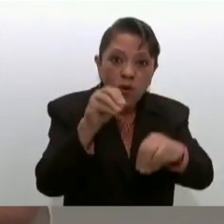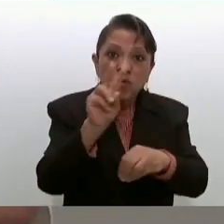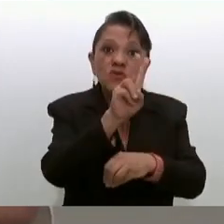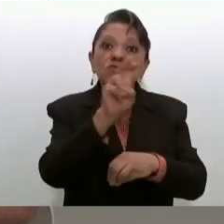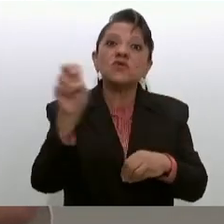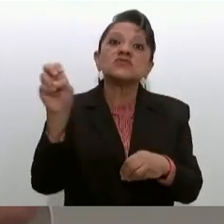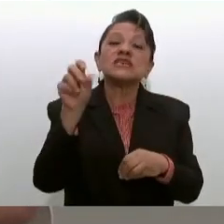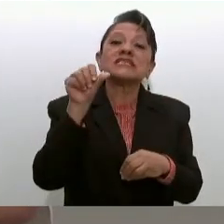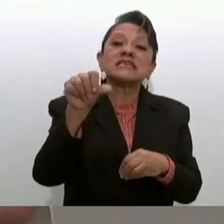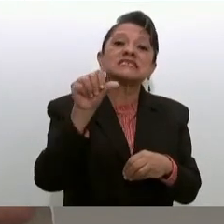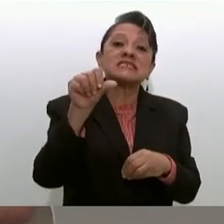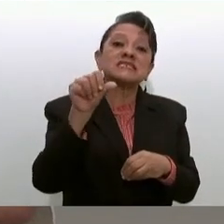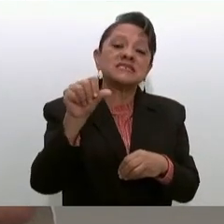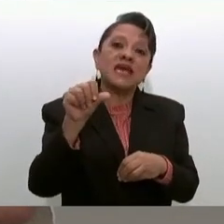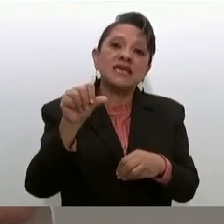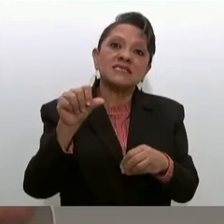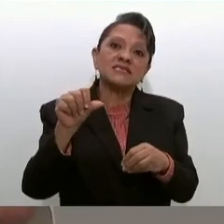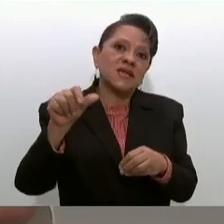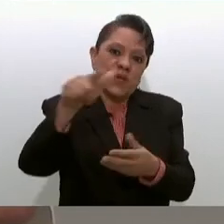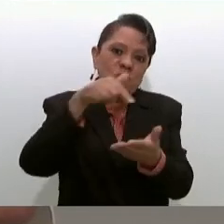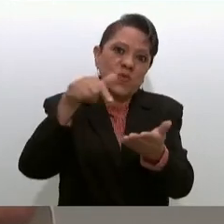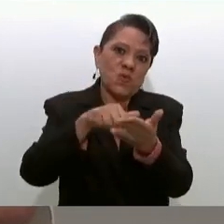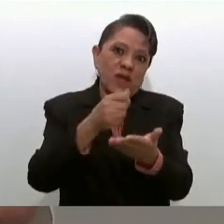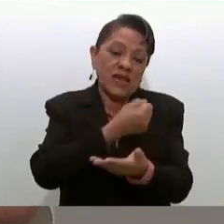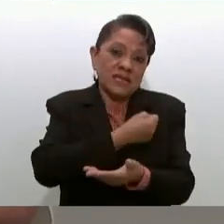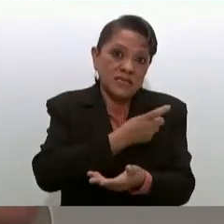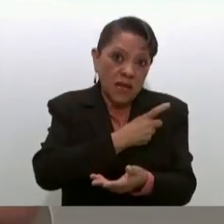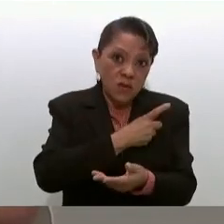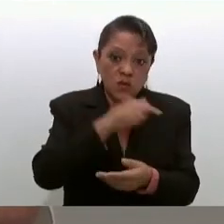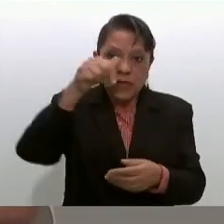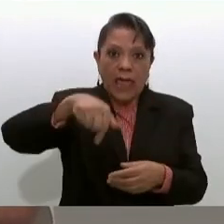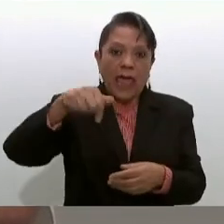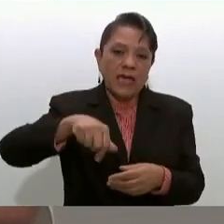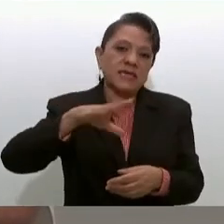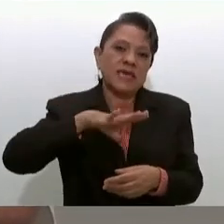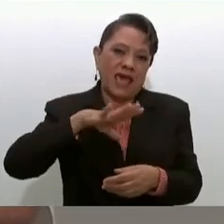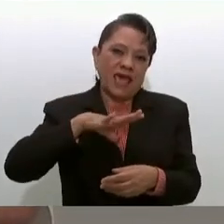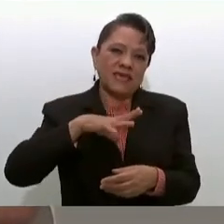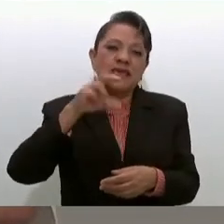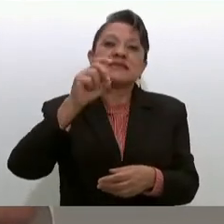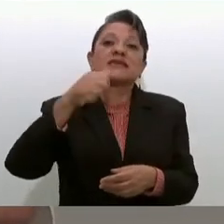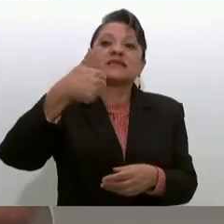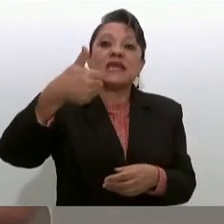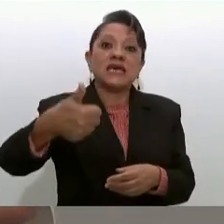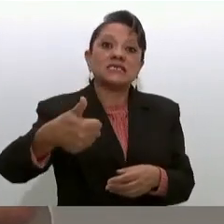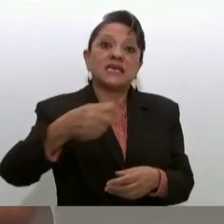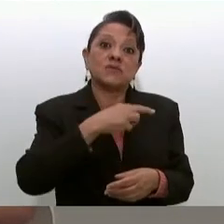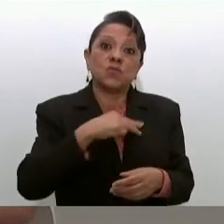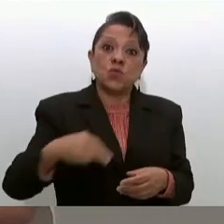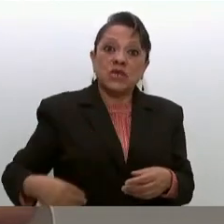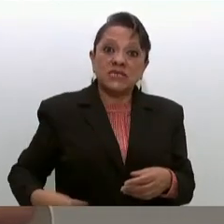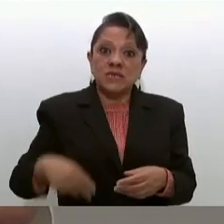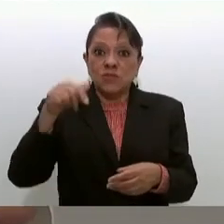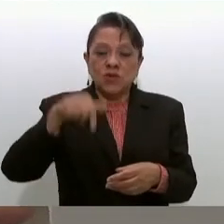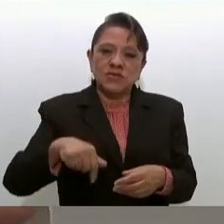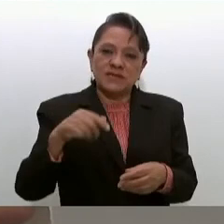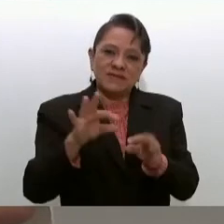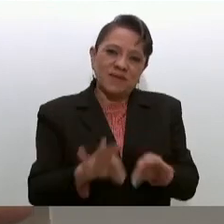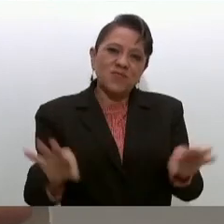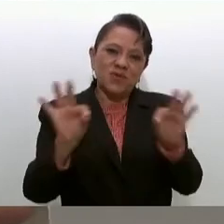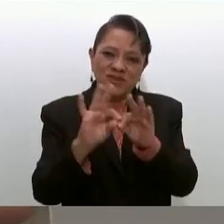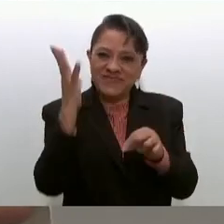transferir en los 36 municipios que conforman este estado, este importante y bello estado.